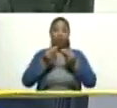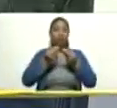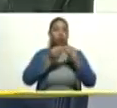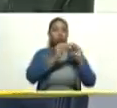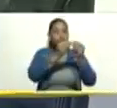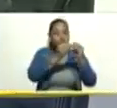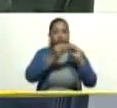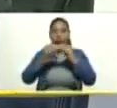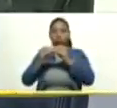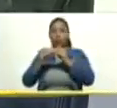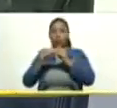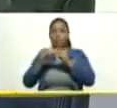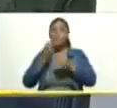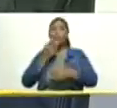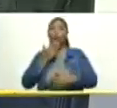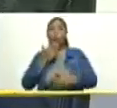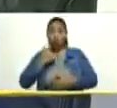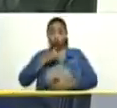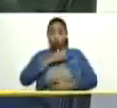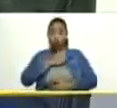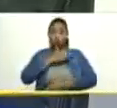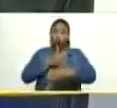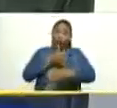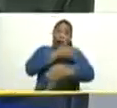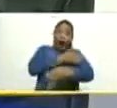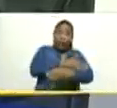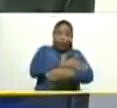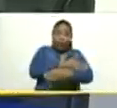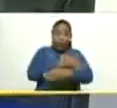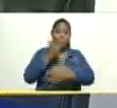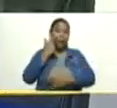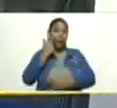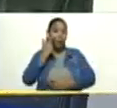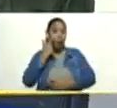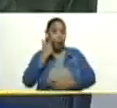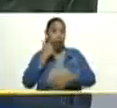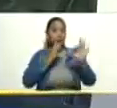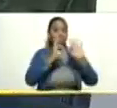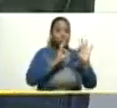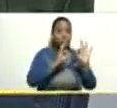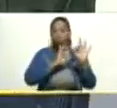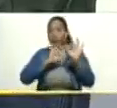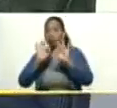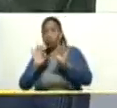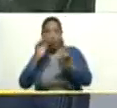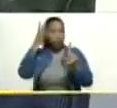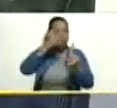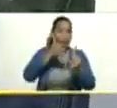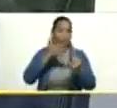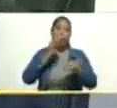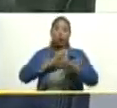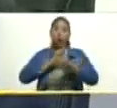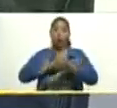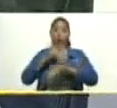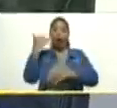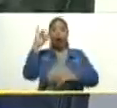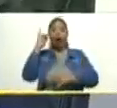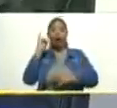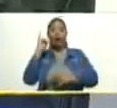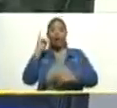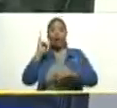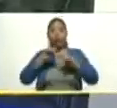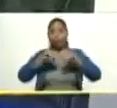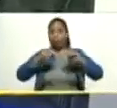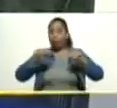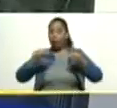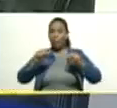adelante, un paso adelante con respecto a los pronósticos. A lo inestable que está la atmósfera, porque como usted